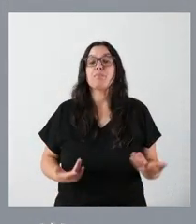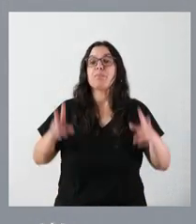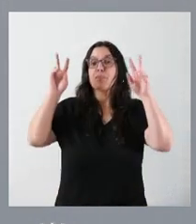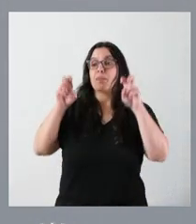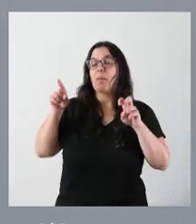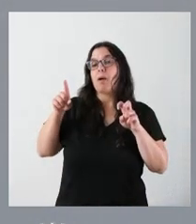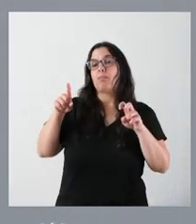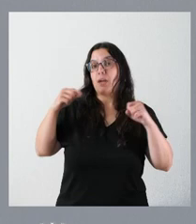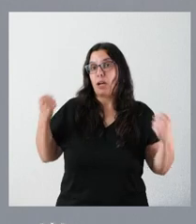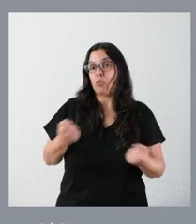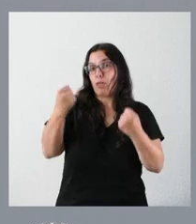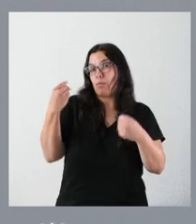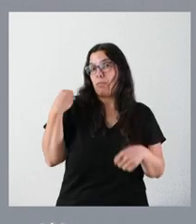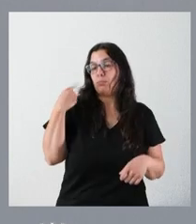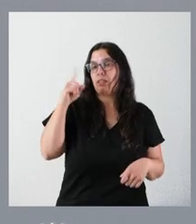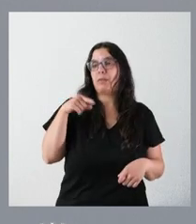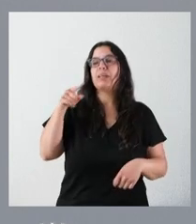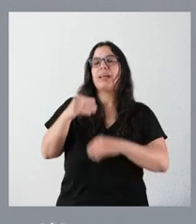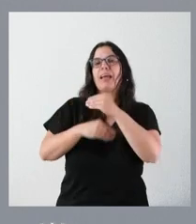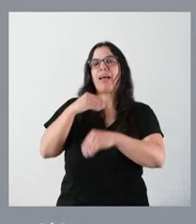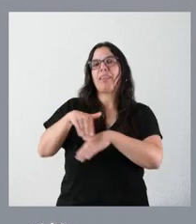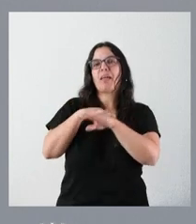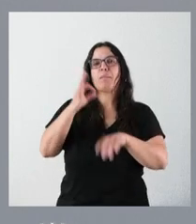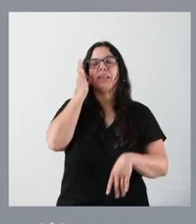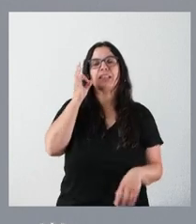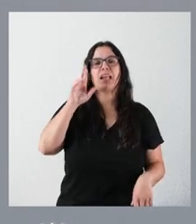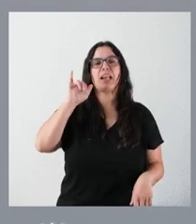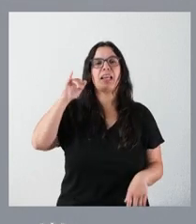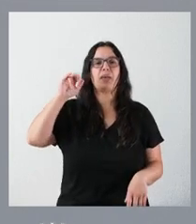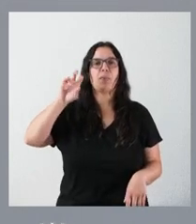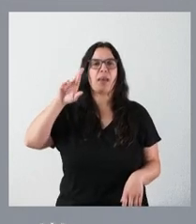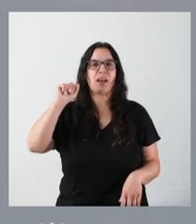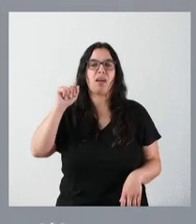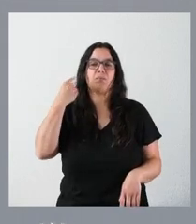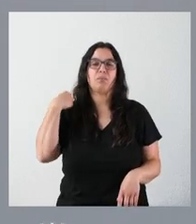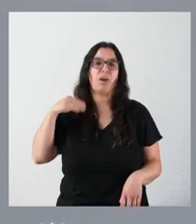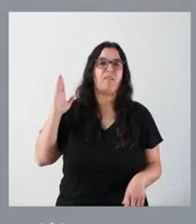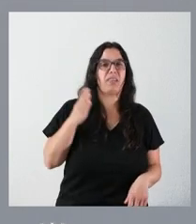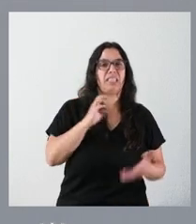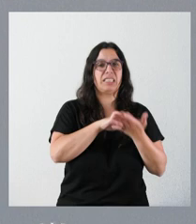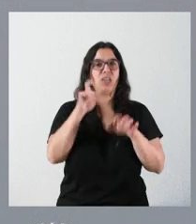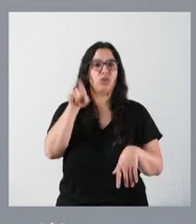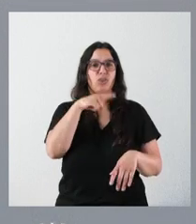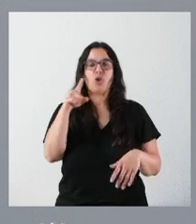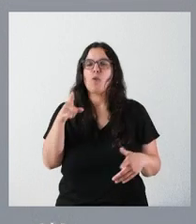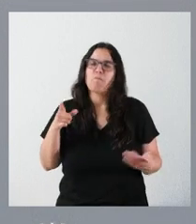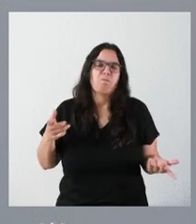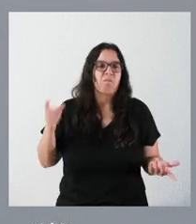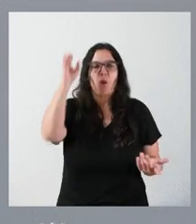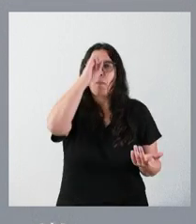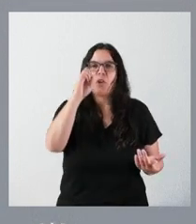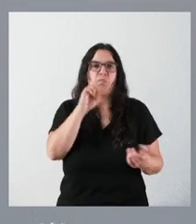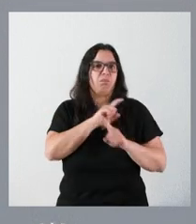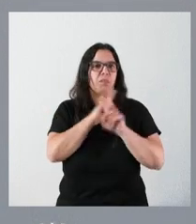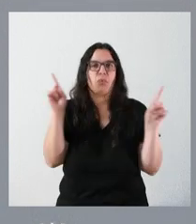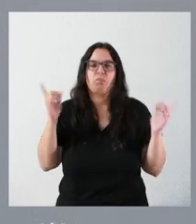actuaciones, que usted también me pregunta, de la ministra Rivera y los perjuicios que pudiera haber causado a Castilla y León, tampoco quiero hacer valoraciones